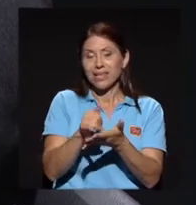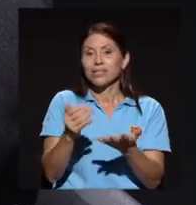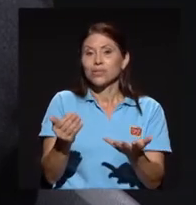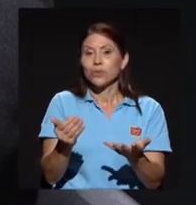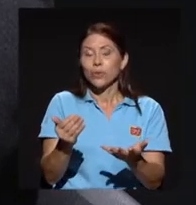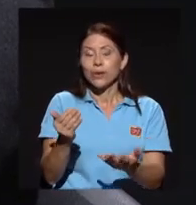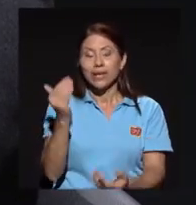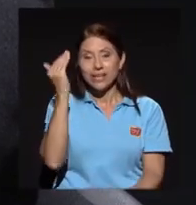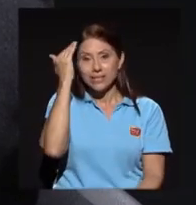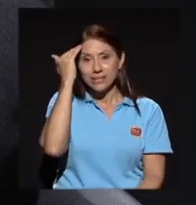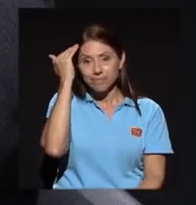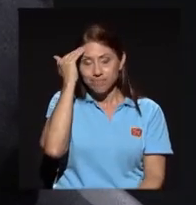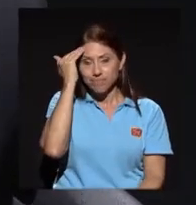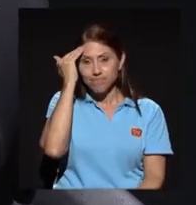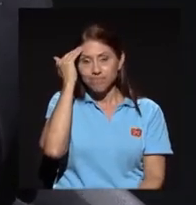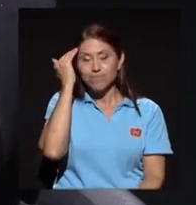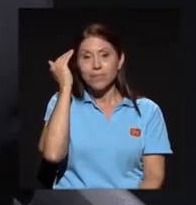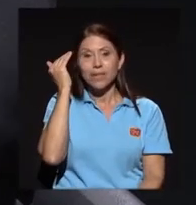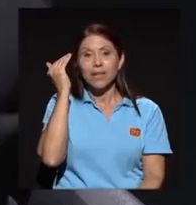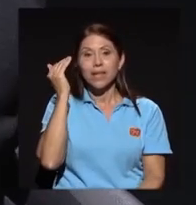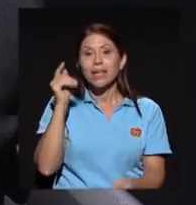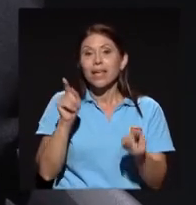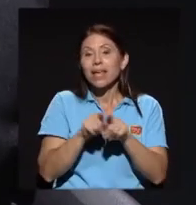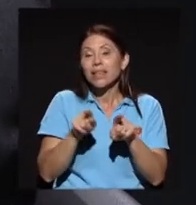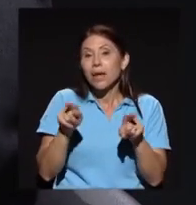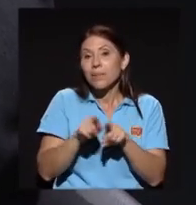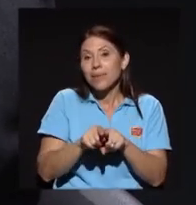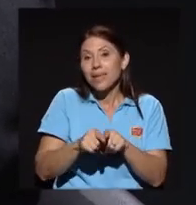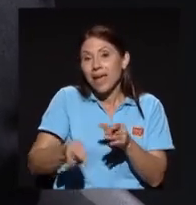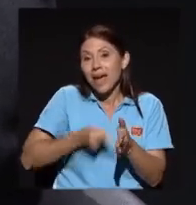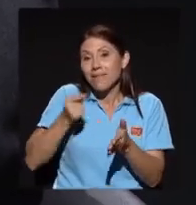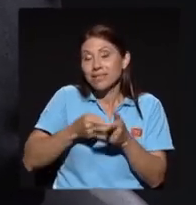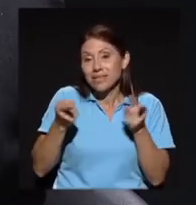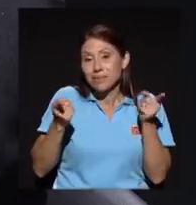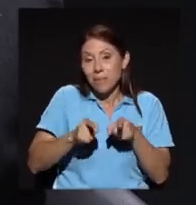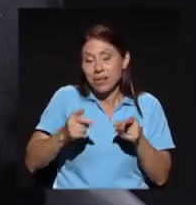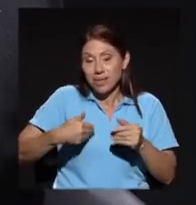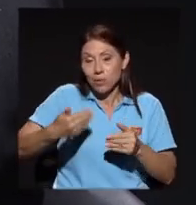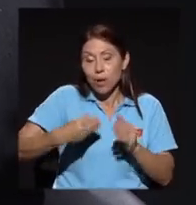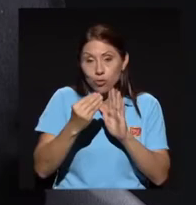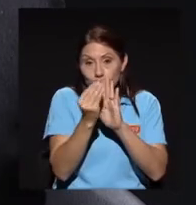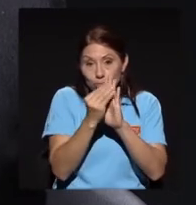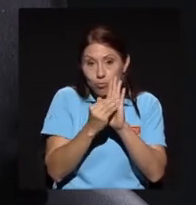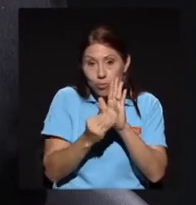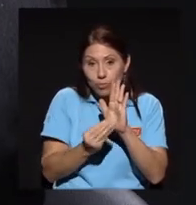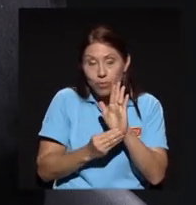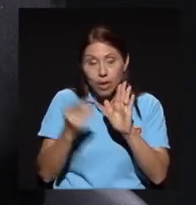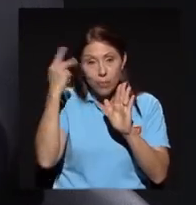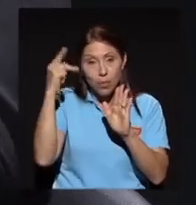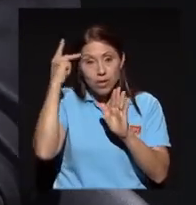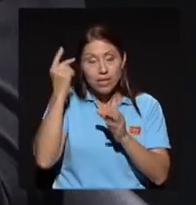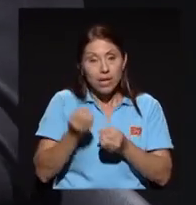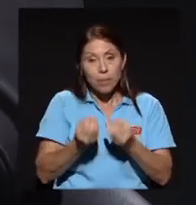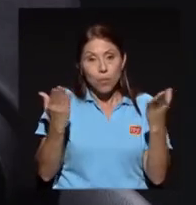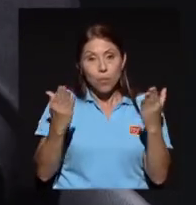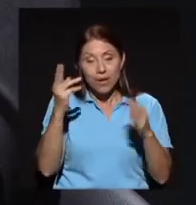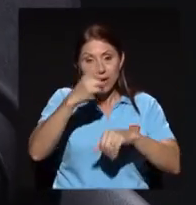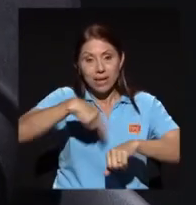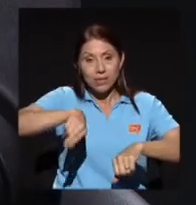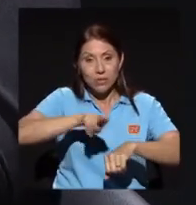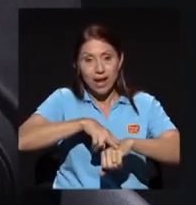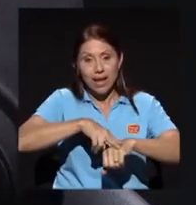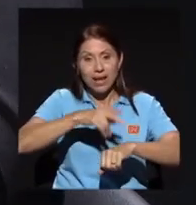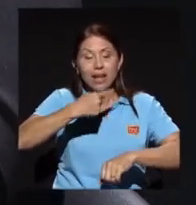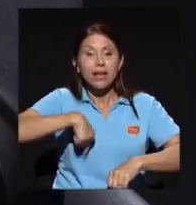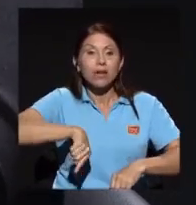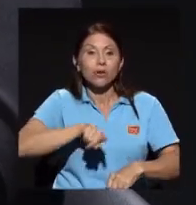conciencia que también pasa a la generación a veces de la política pública a nivel nacional es que nos concentramos mucho